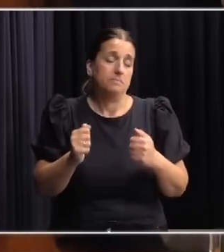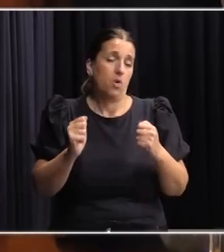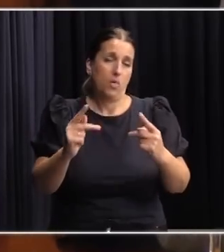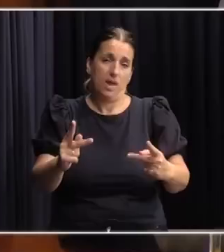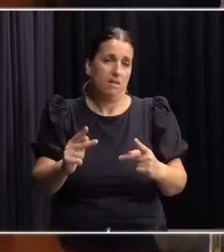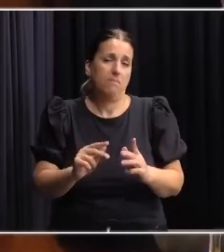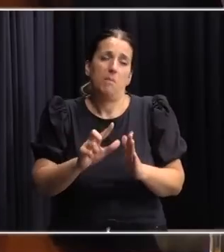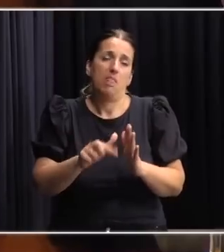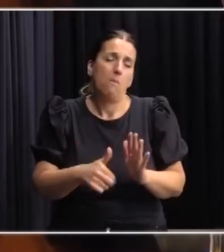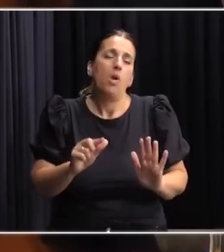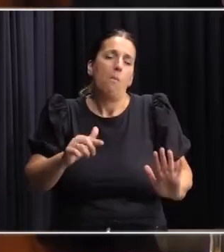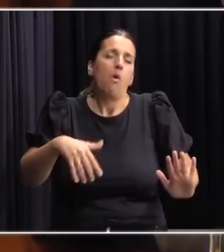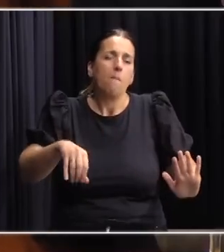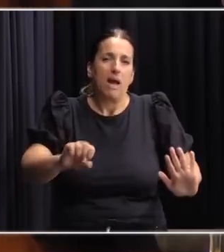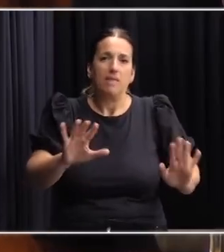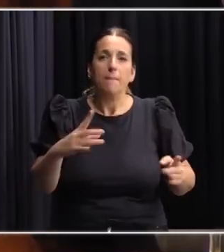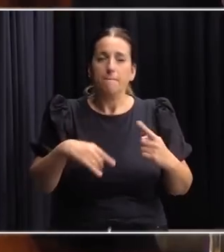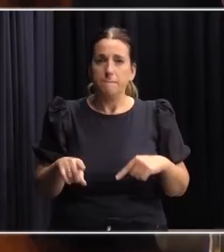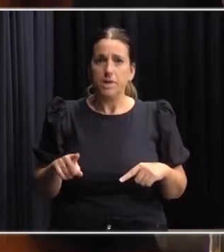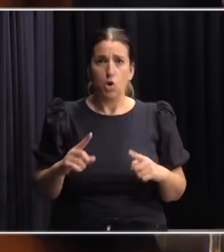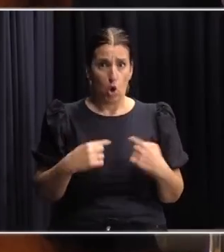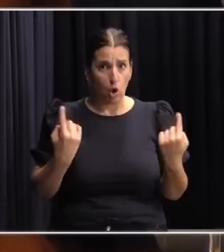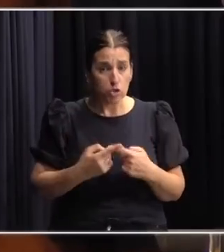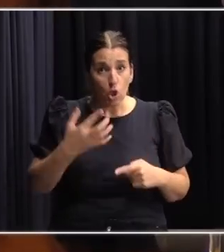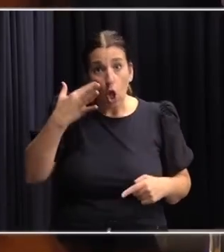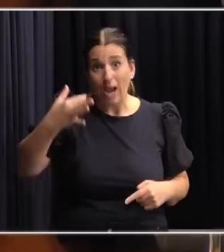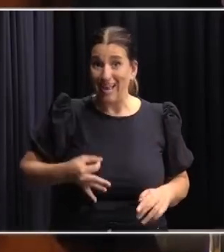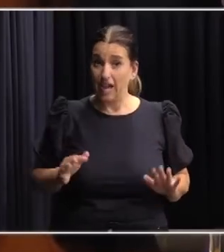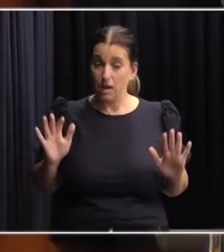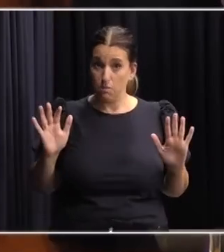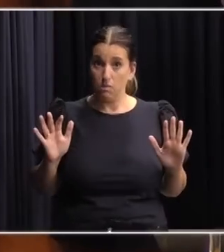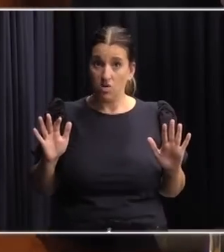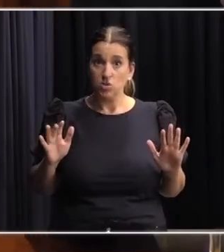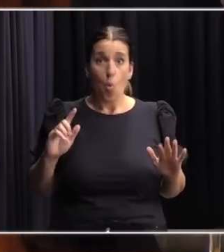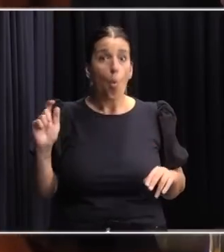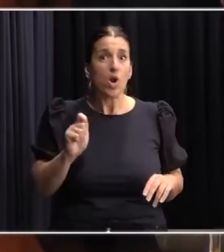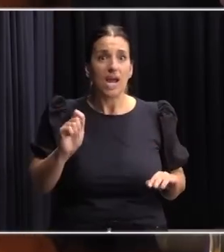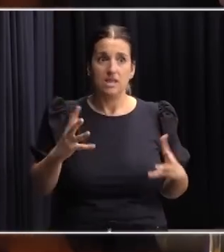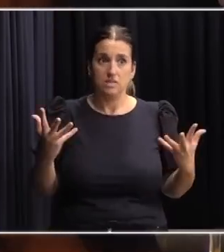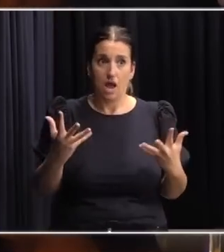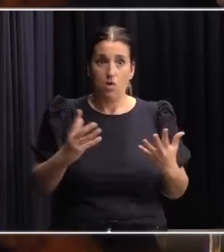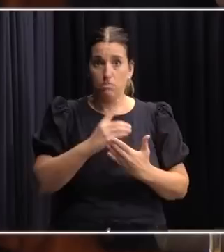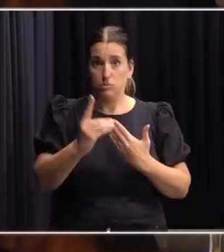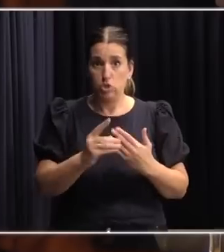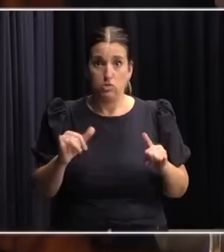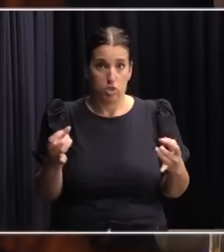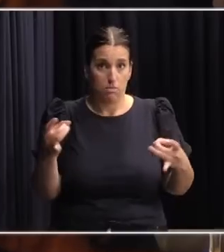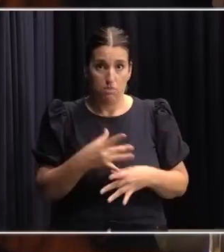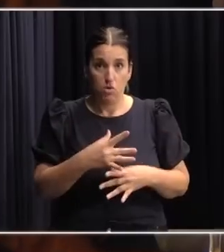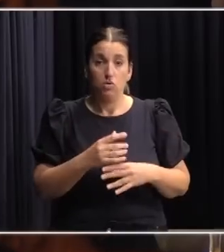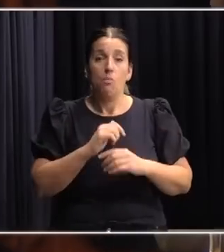demorará un poquito más. Nosotros creemos que la urgencia ahora que está el proyecto debe